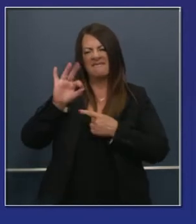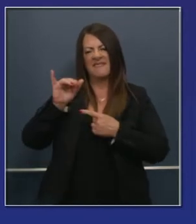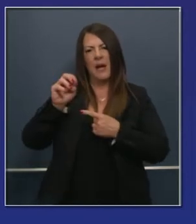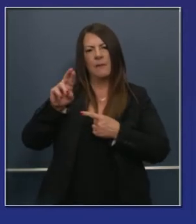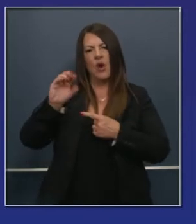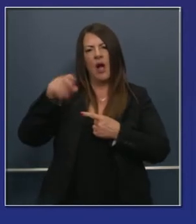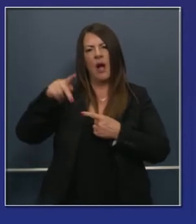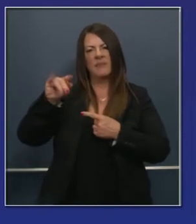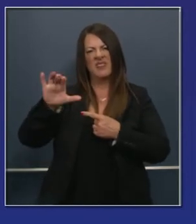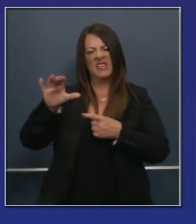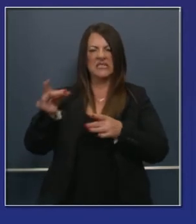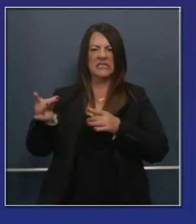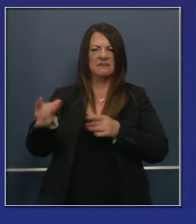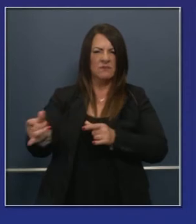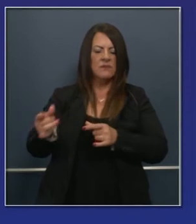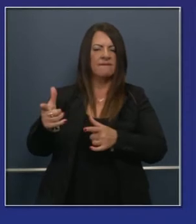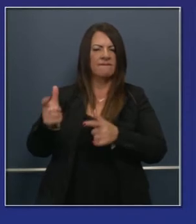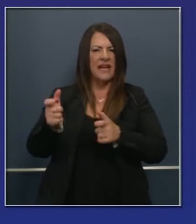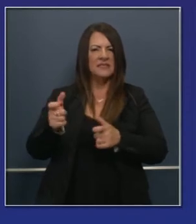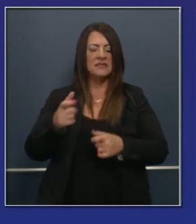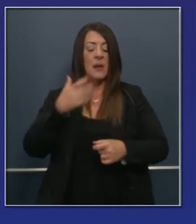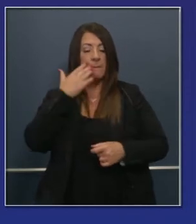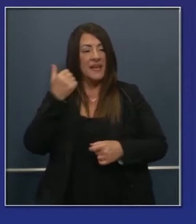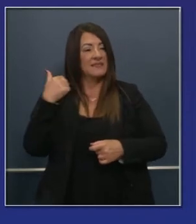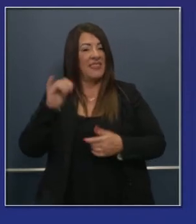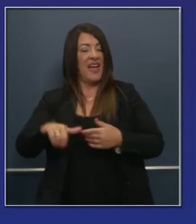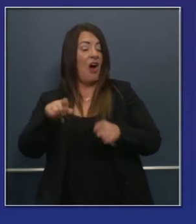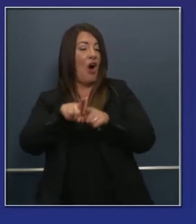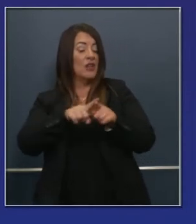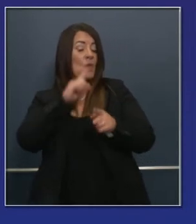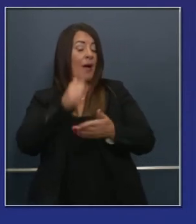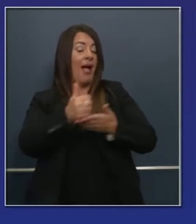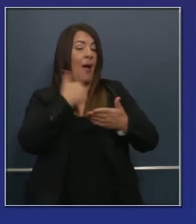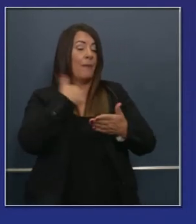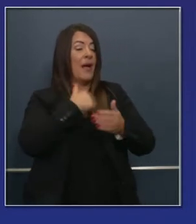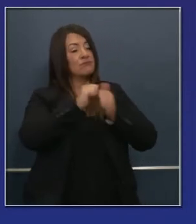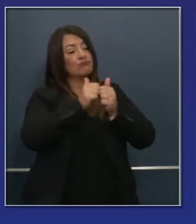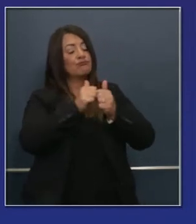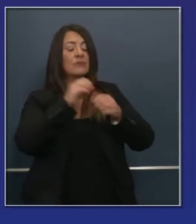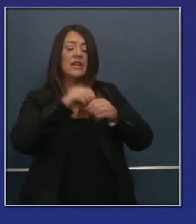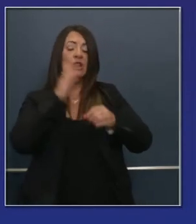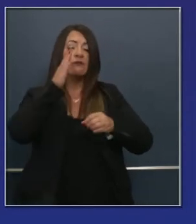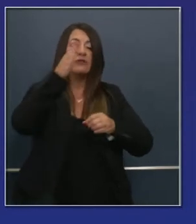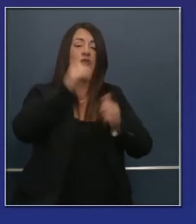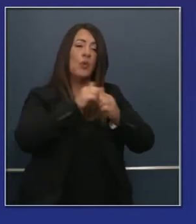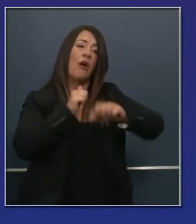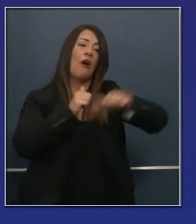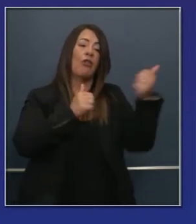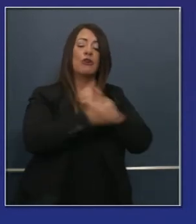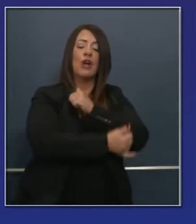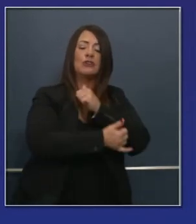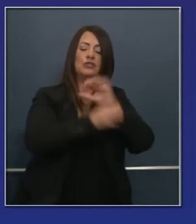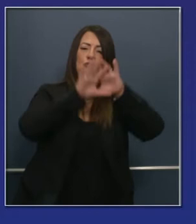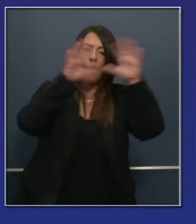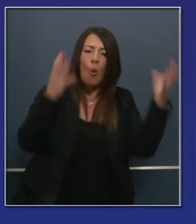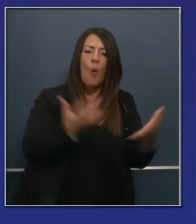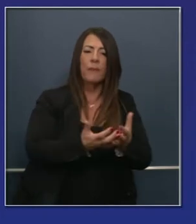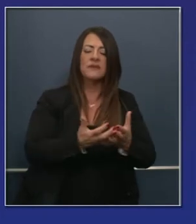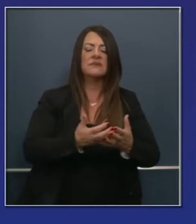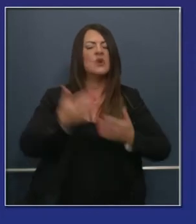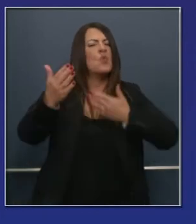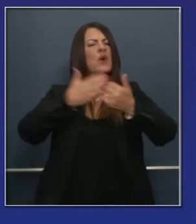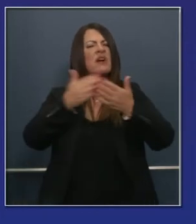velocidades de la fibra óptica. Pero ahí debemos estar si queremos ser competitivos globalmente y proporcionar educación de calidad sin